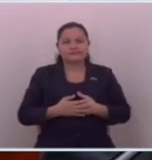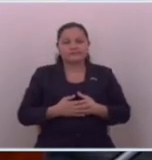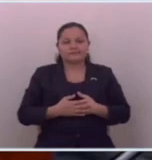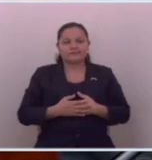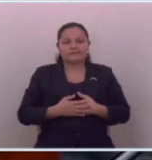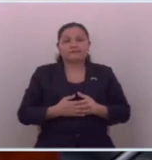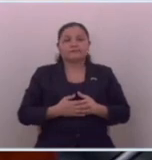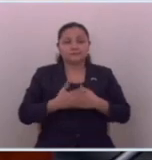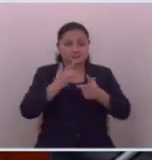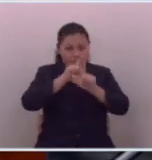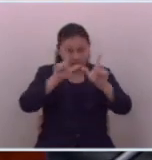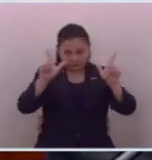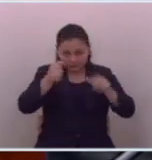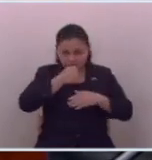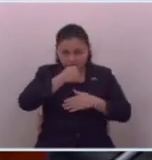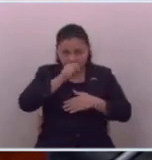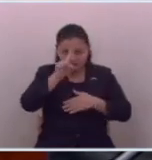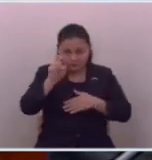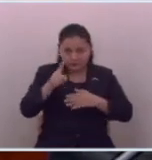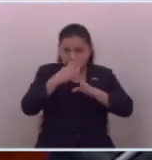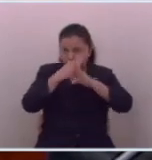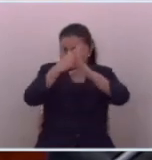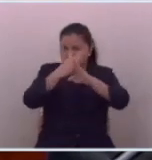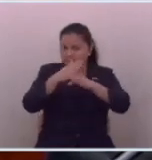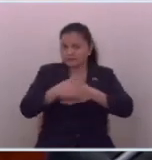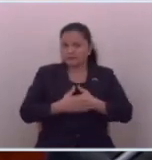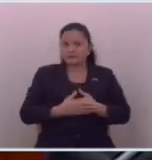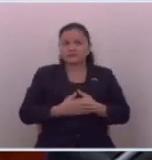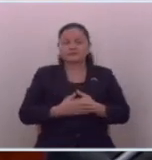y esa es la libertad de prensa que algunos defienden